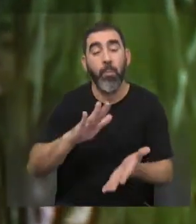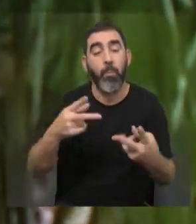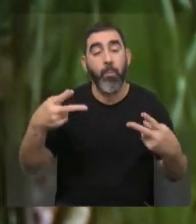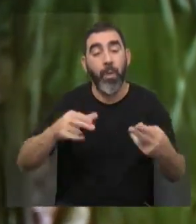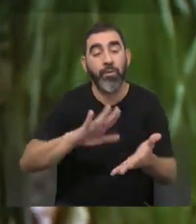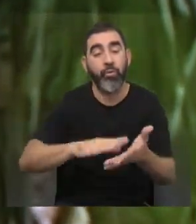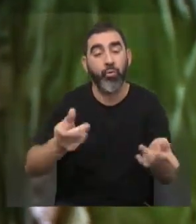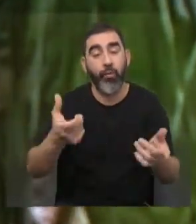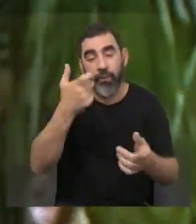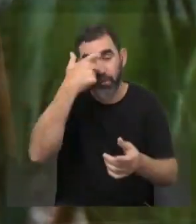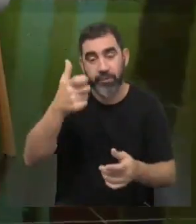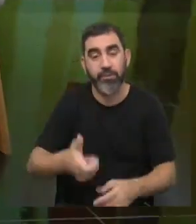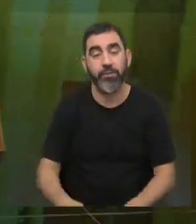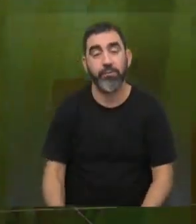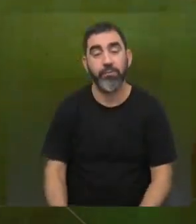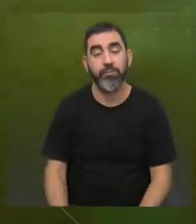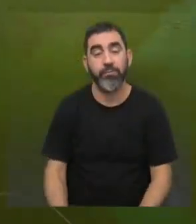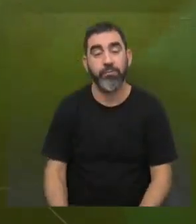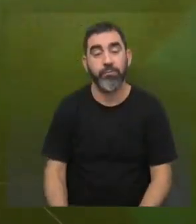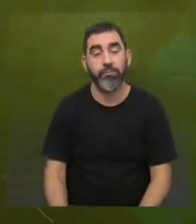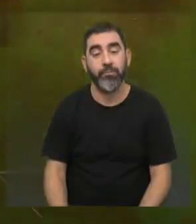pausa, ya volvemos. ¡Gracias!